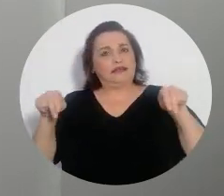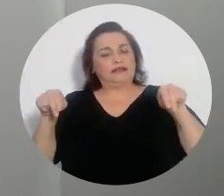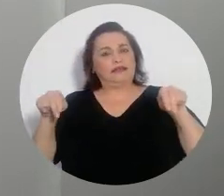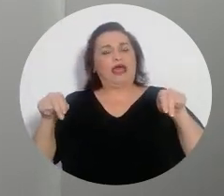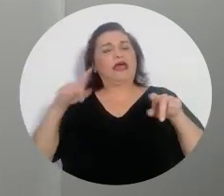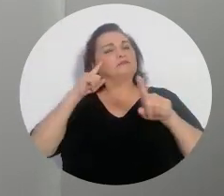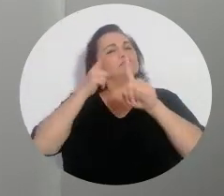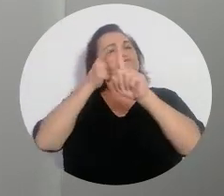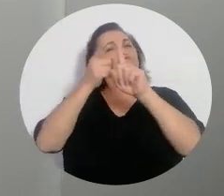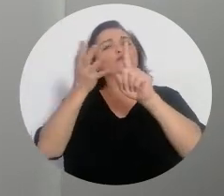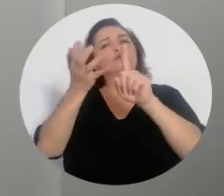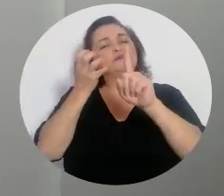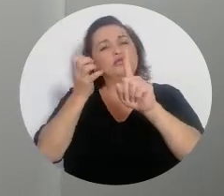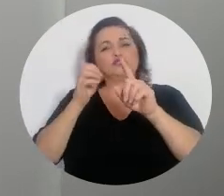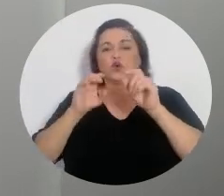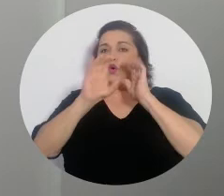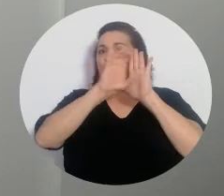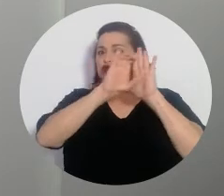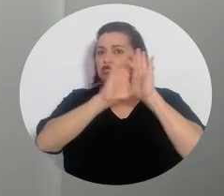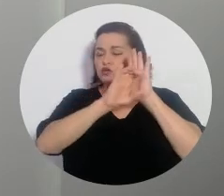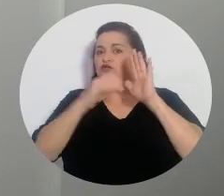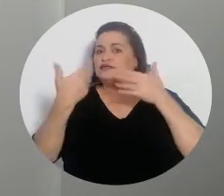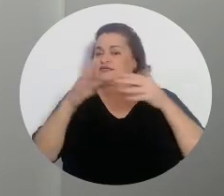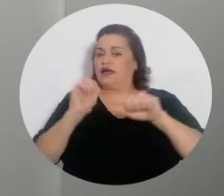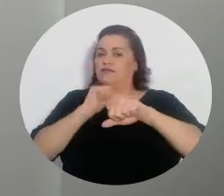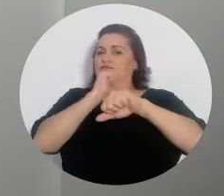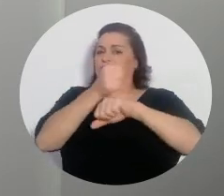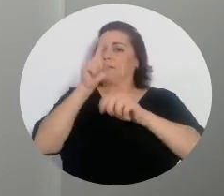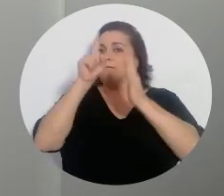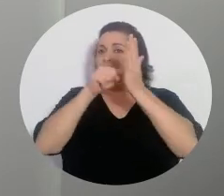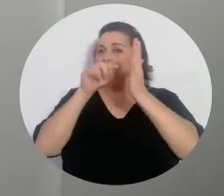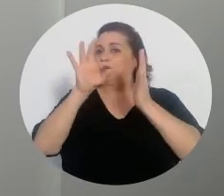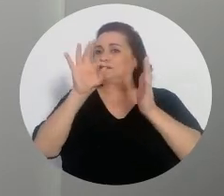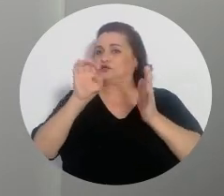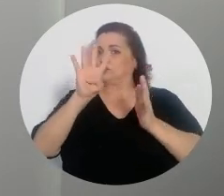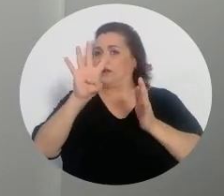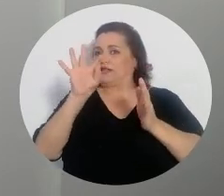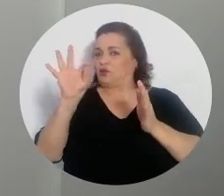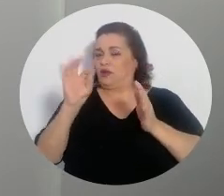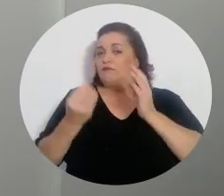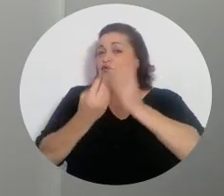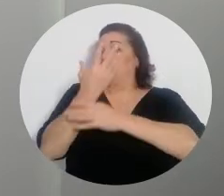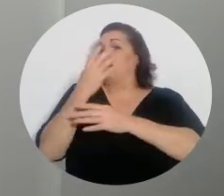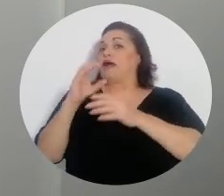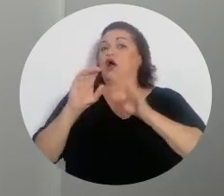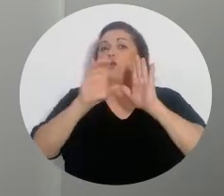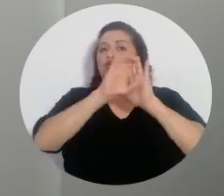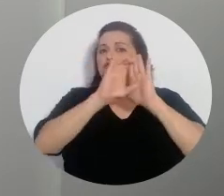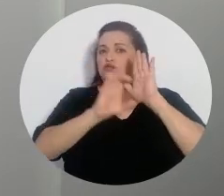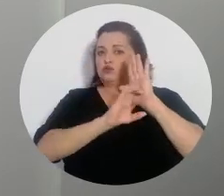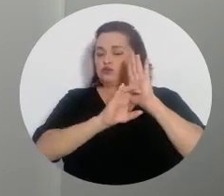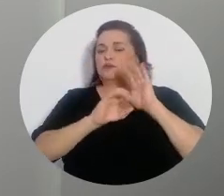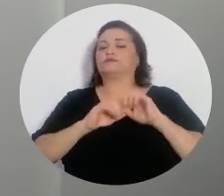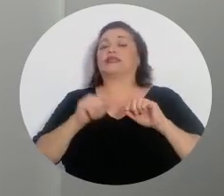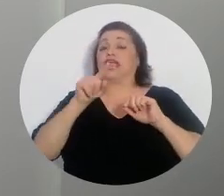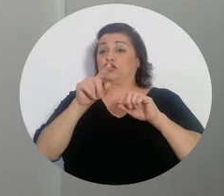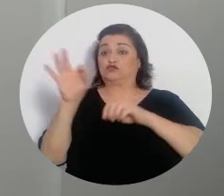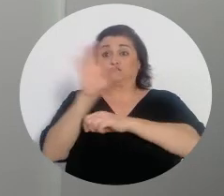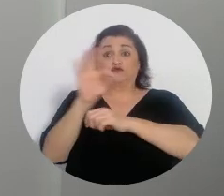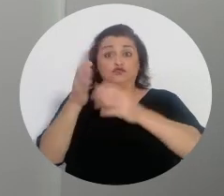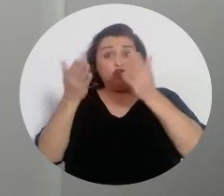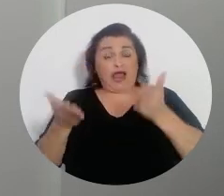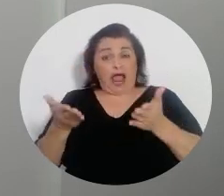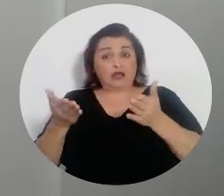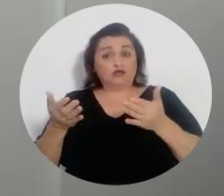como aspiración constitucional que se estatuyó en el año 1949 con la nueva Constitución. Esos